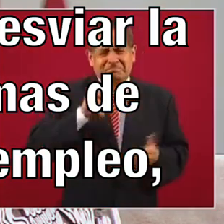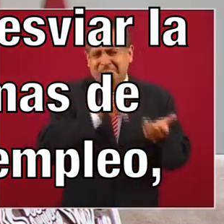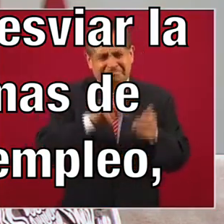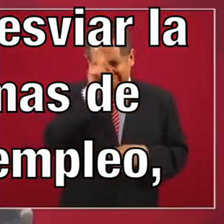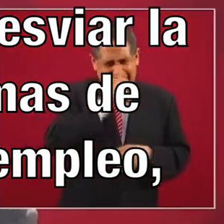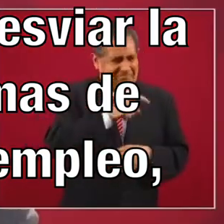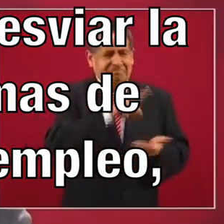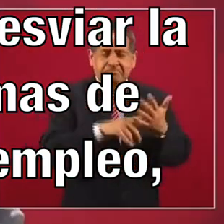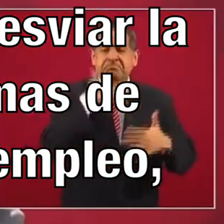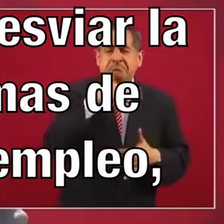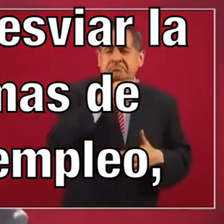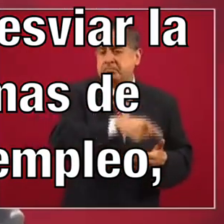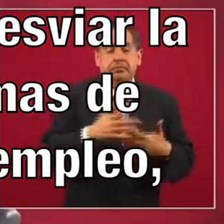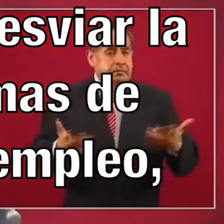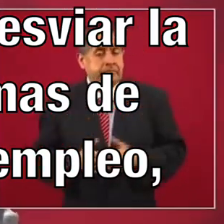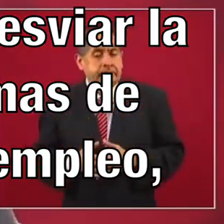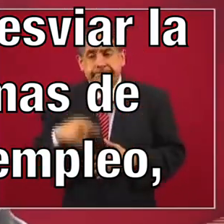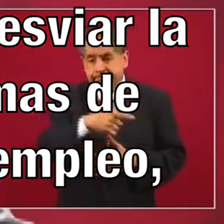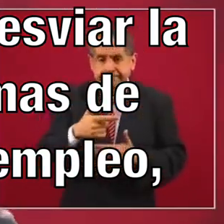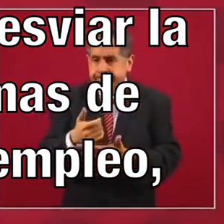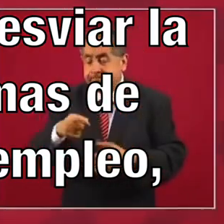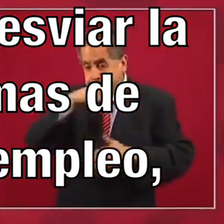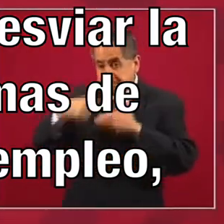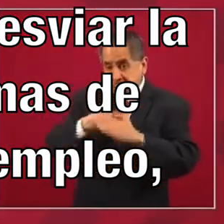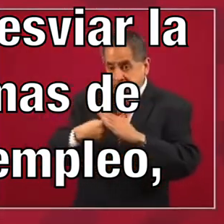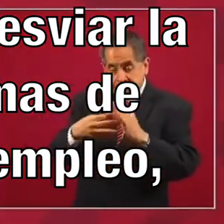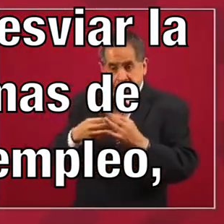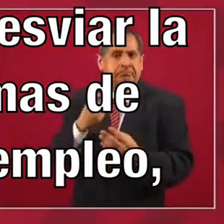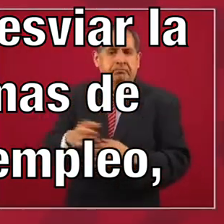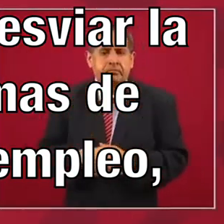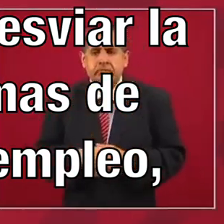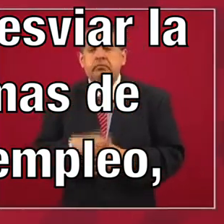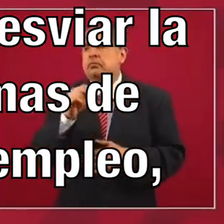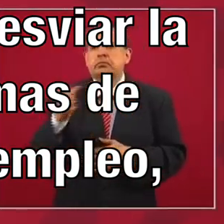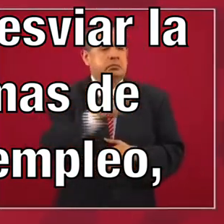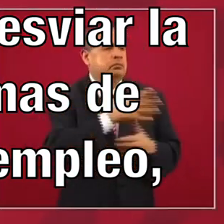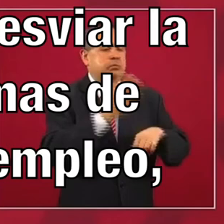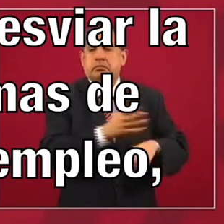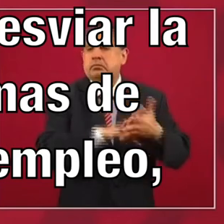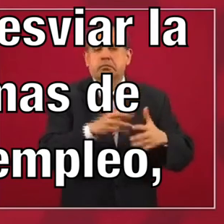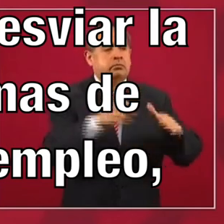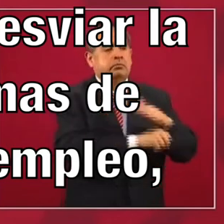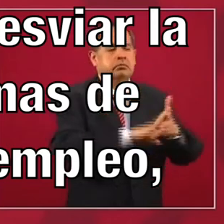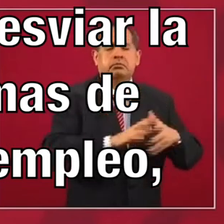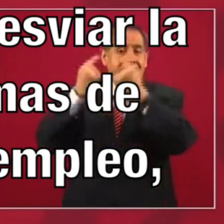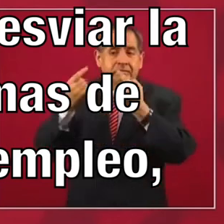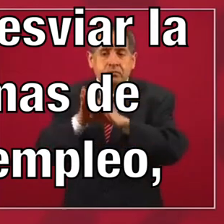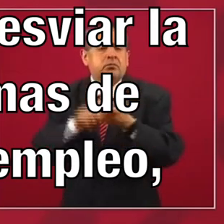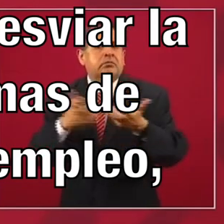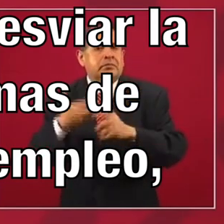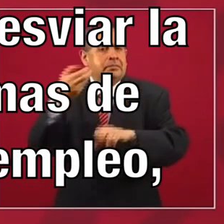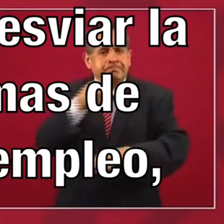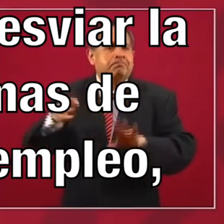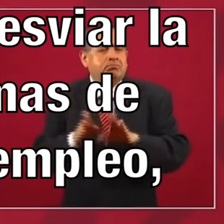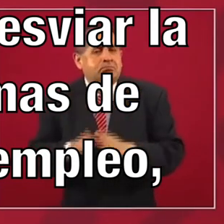del país. Va ayudar muchísimo, porque no es tener en la cárcel a una, dos, a tres, a cinco, a diez, a veinte, a mil personas.